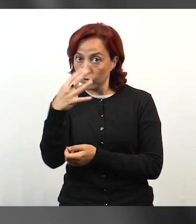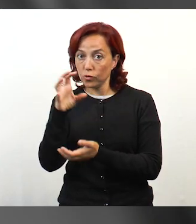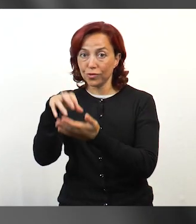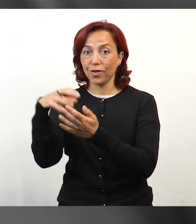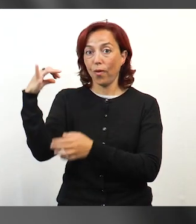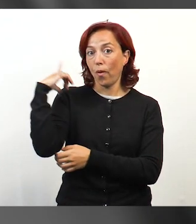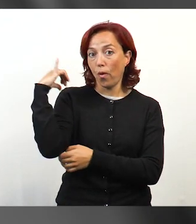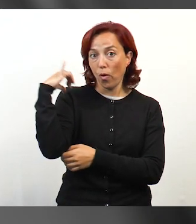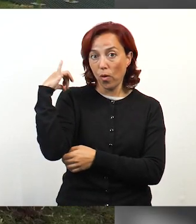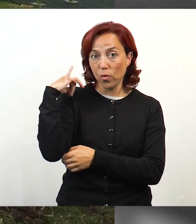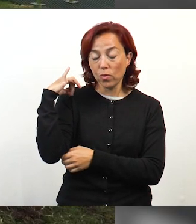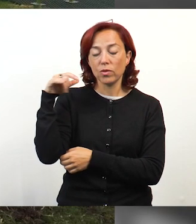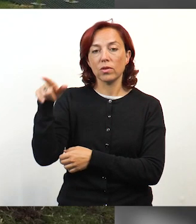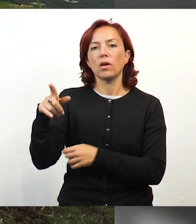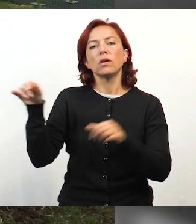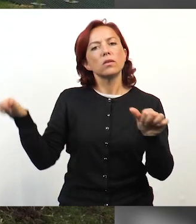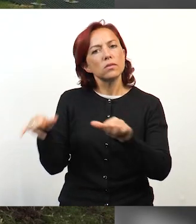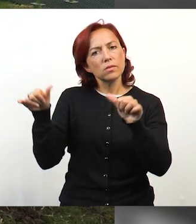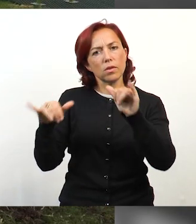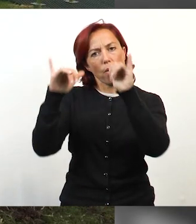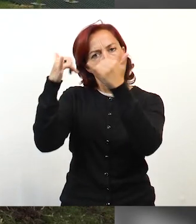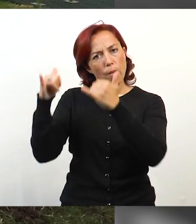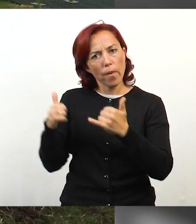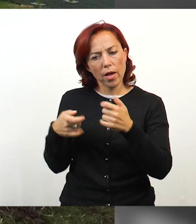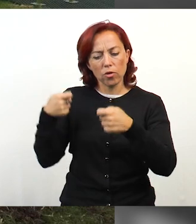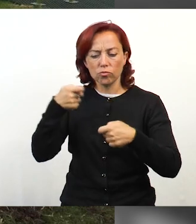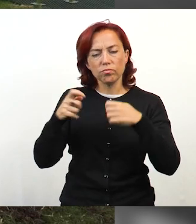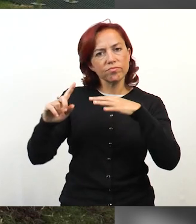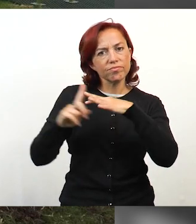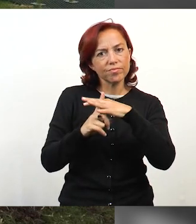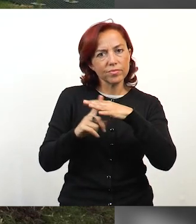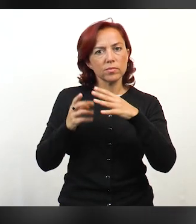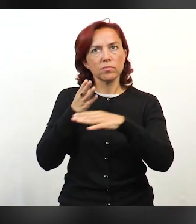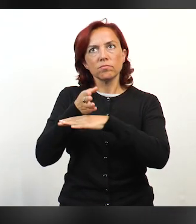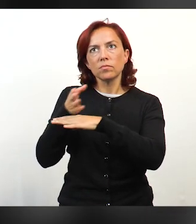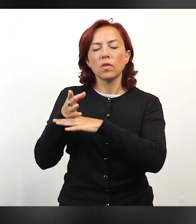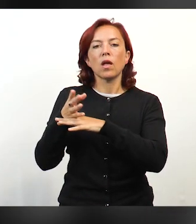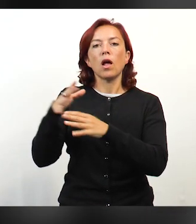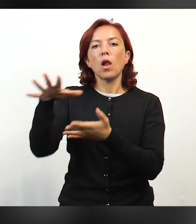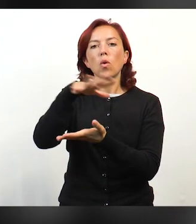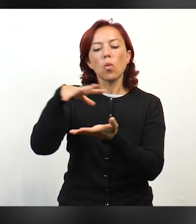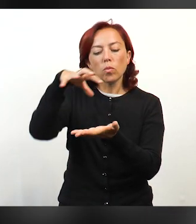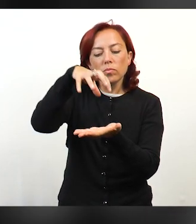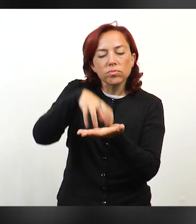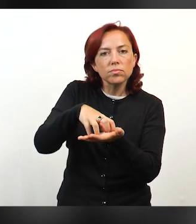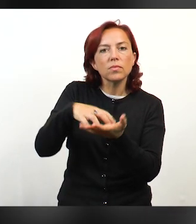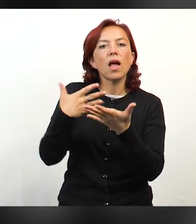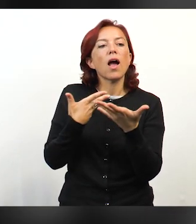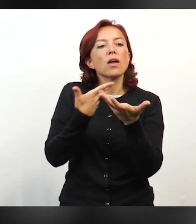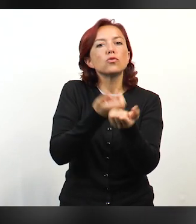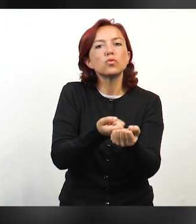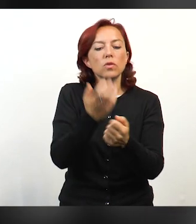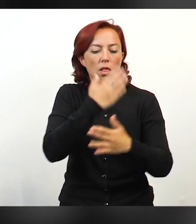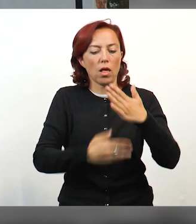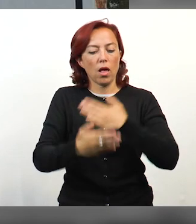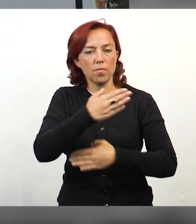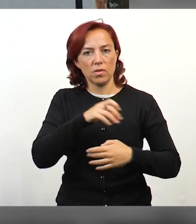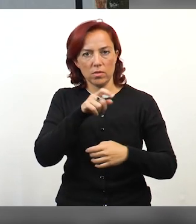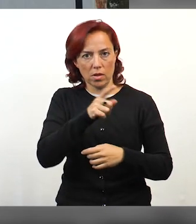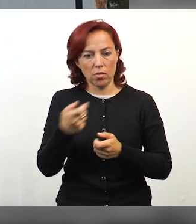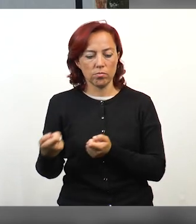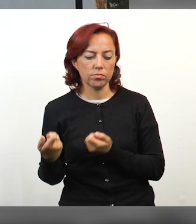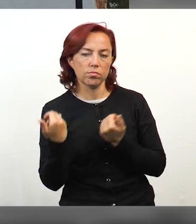perteneciente al departamento de Colonia, elaboraron y colocaron juegos inclusivos en el Centro de Ayuda al Discapacitado de Nueva Albecia,